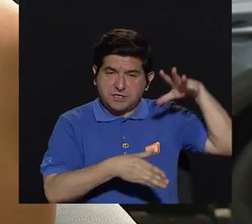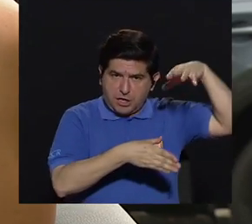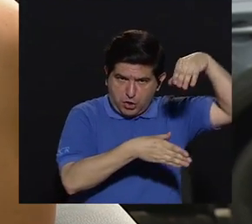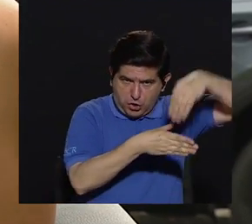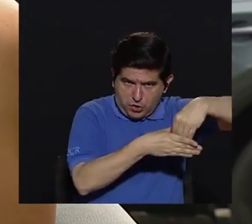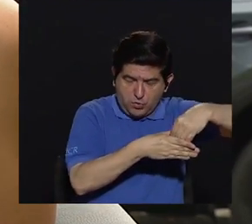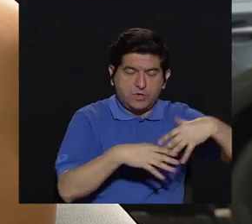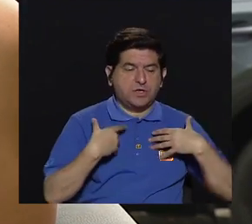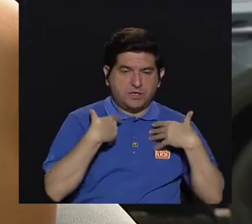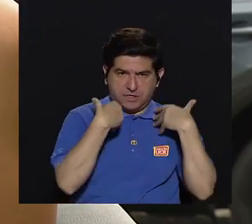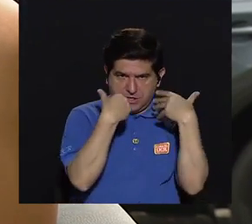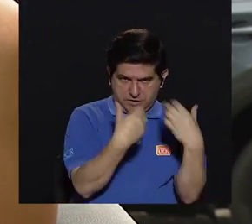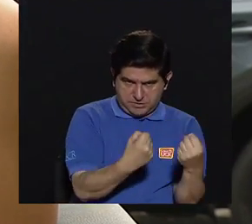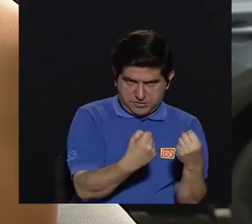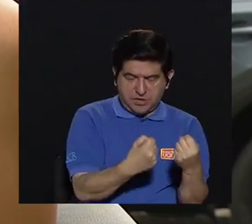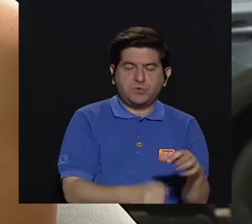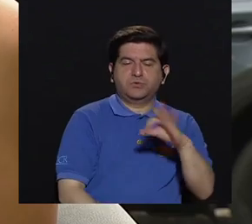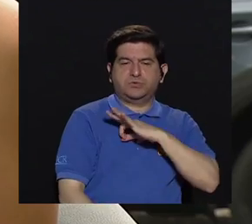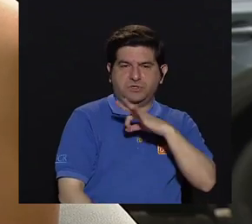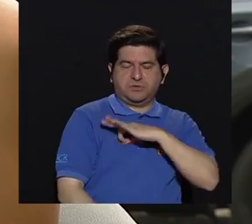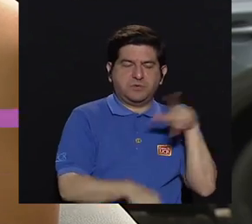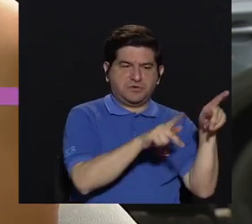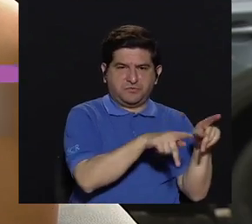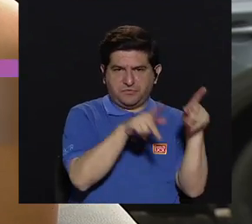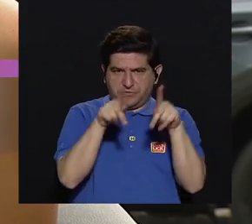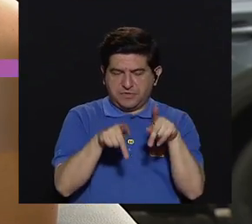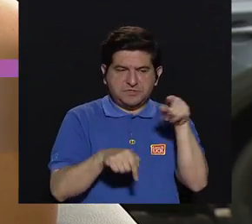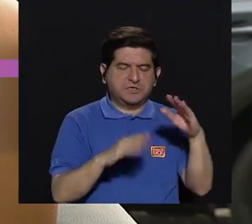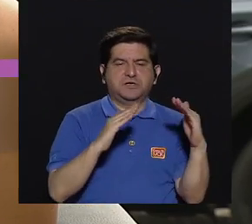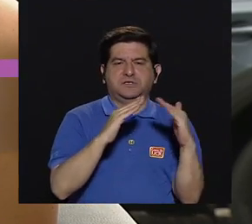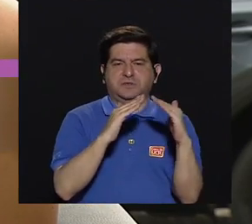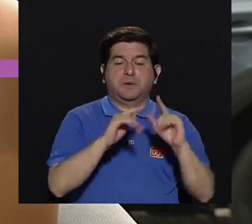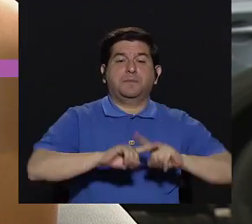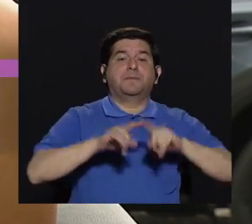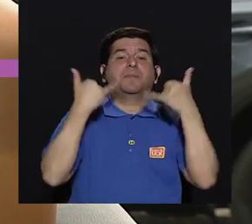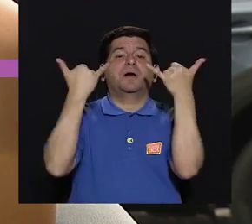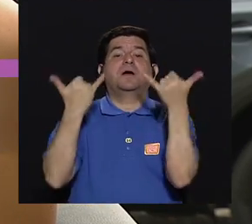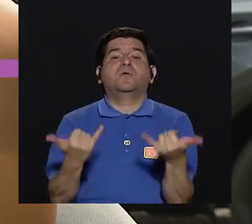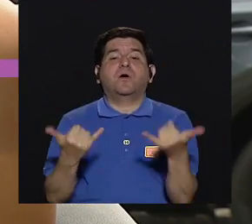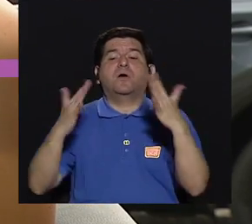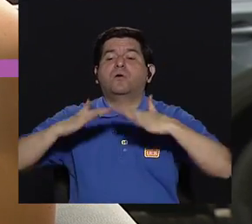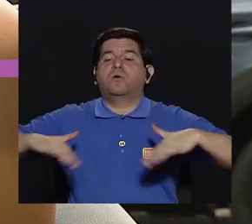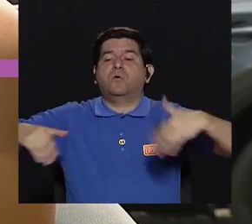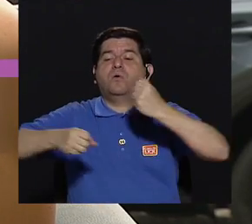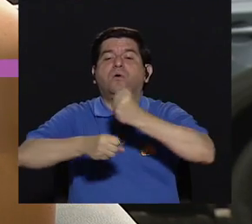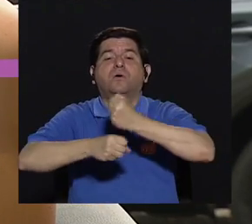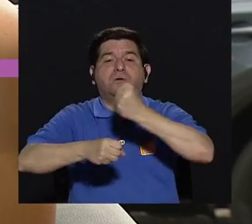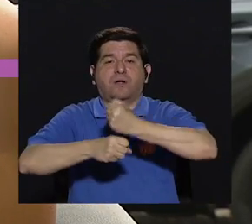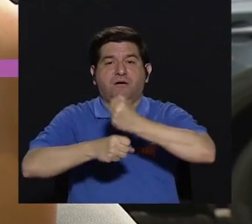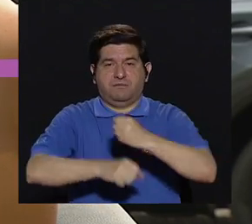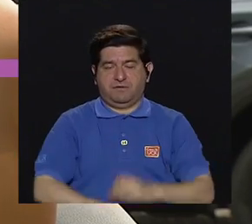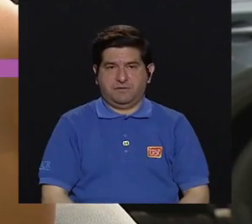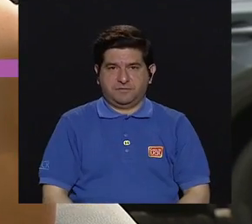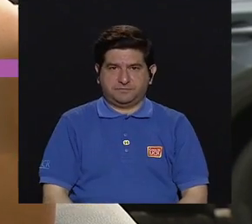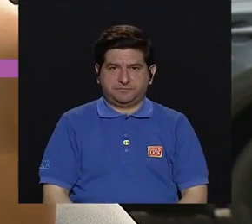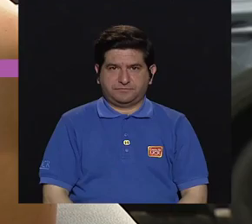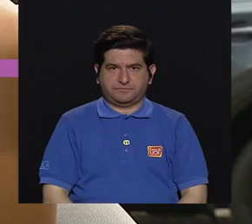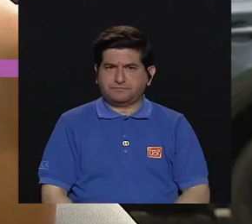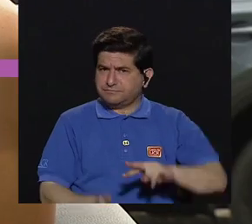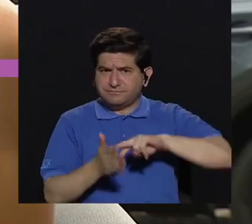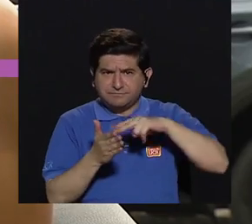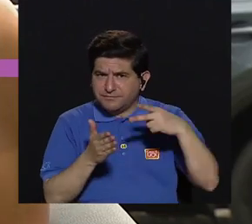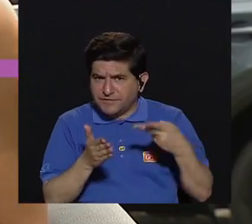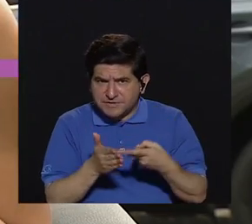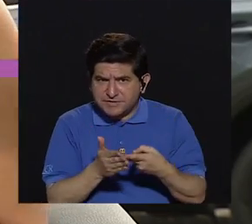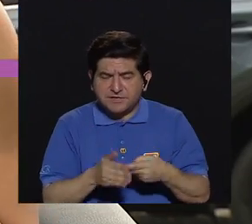tienen que contemplar para la salud. Y para el bienestar de las personas que la habitan, pero ahora hablemos del espacio de trabajo. A eso me